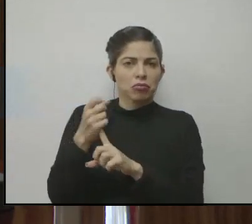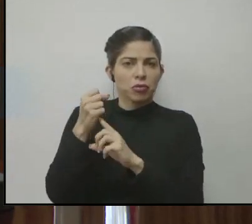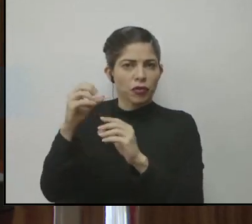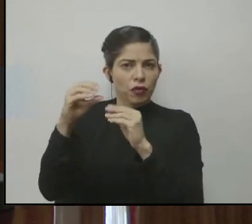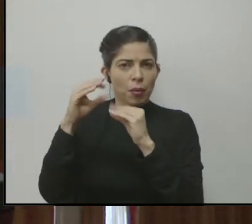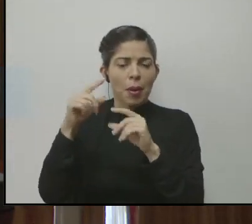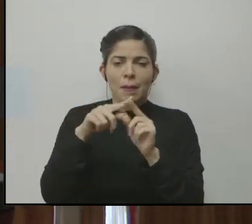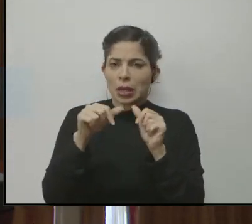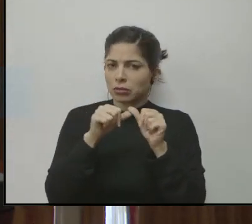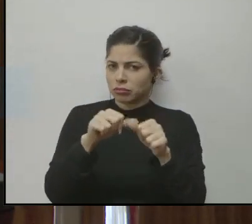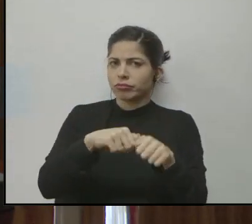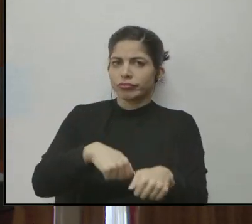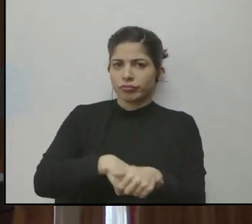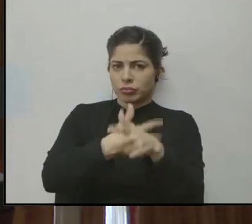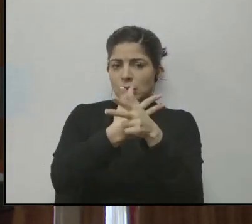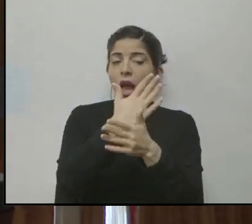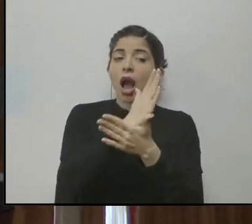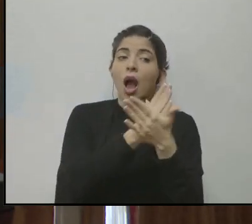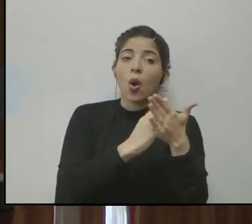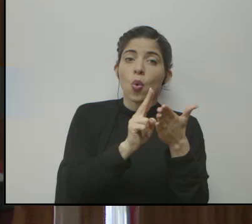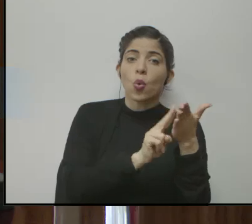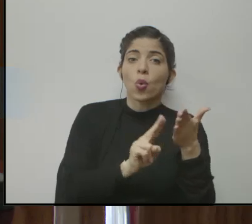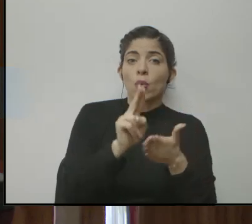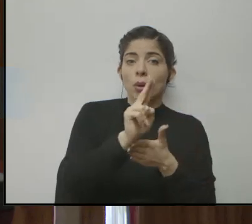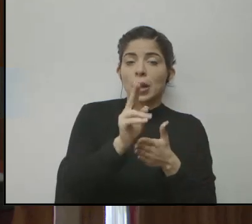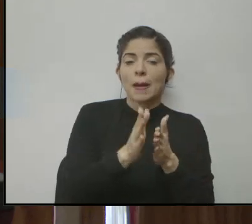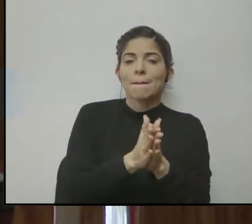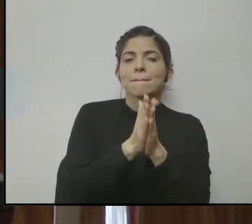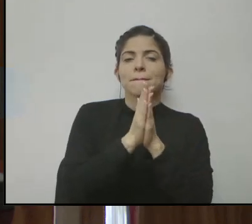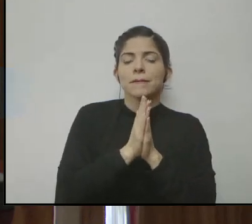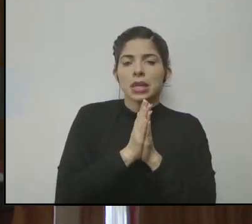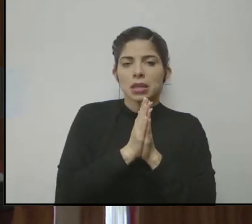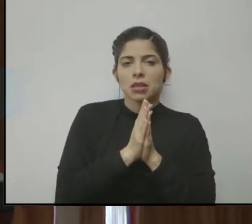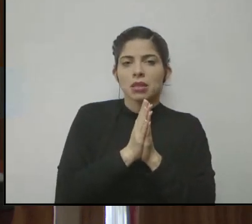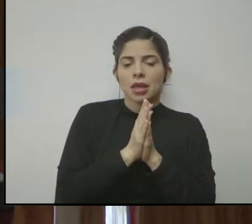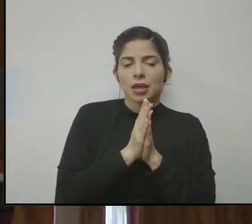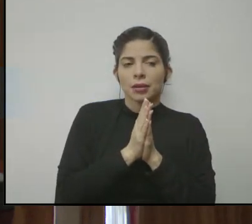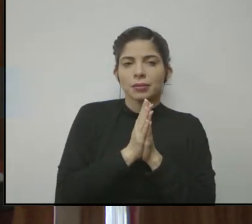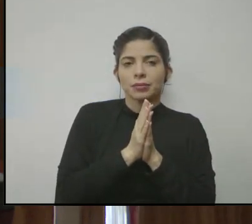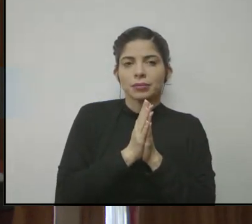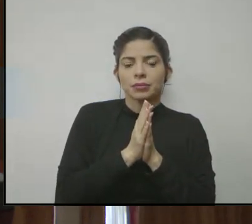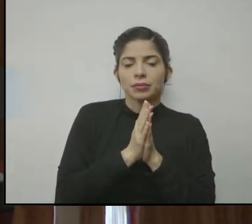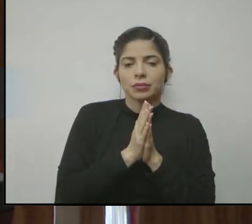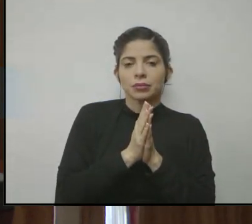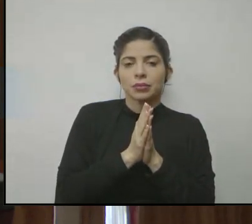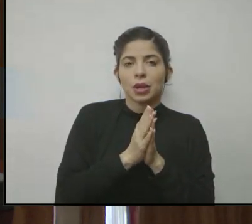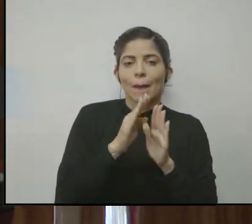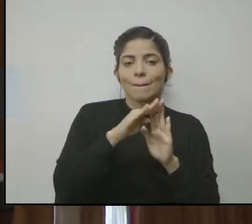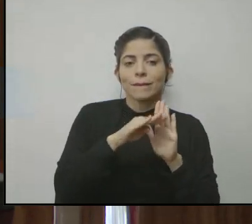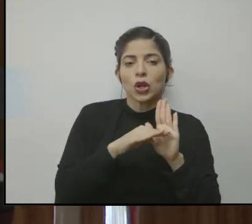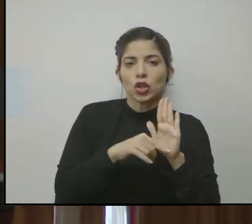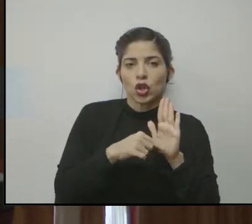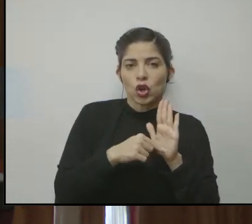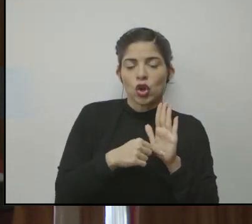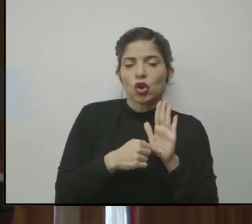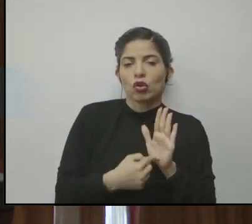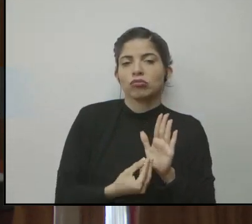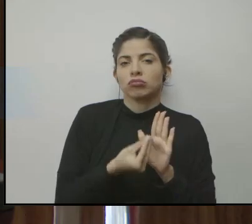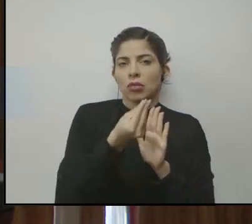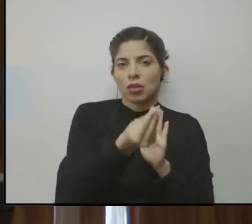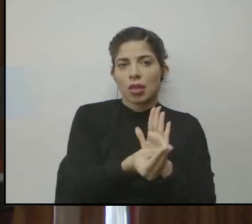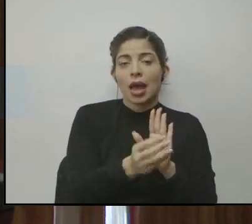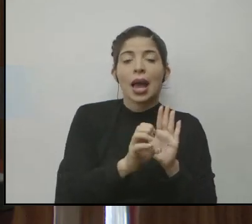con la virtualidad. Hay universidades que han pedido una extensa al protocolo por ejemplo